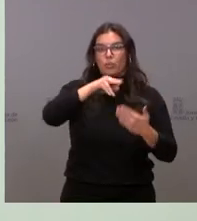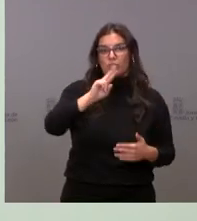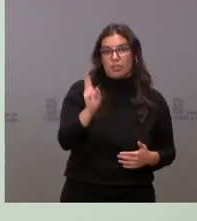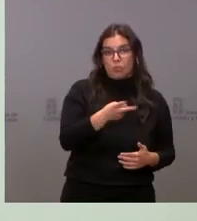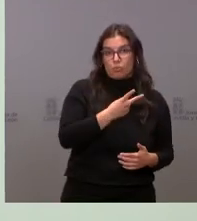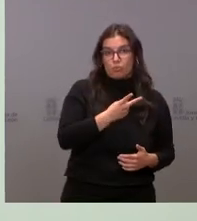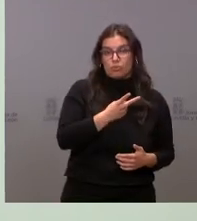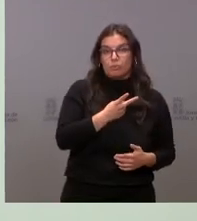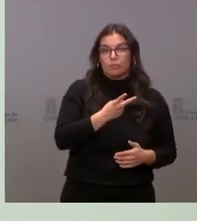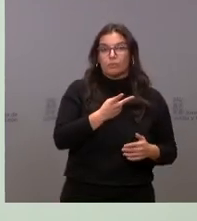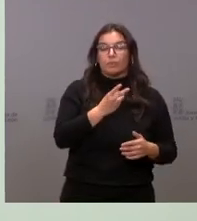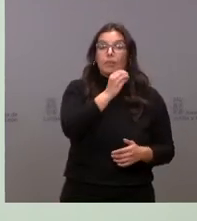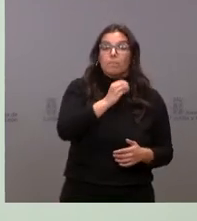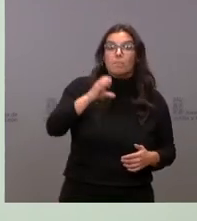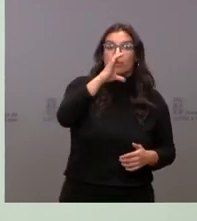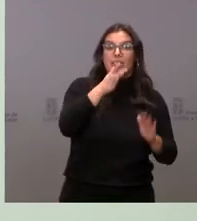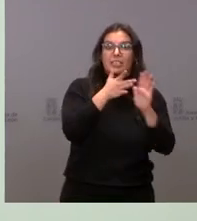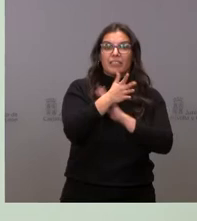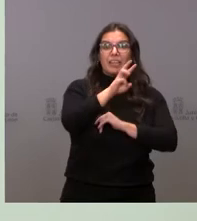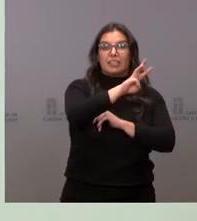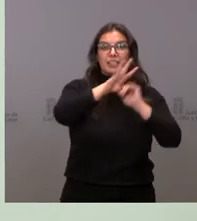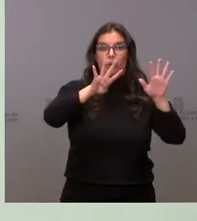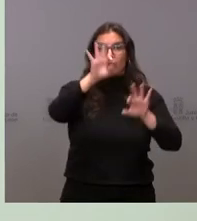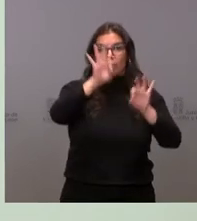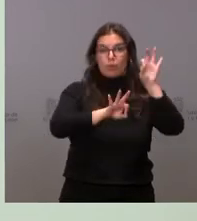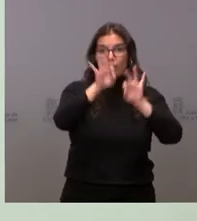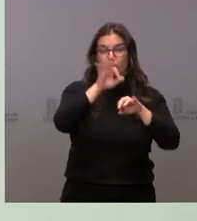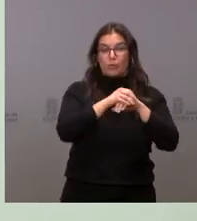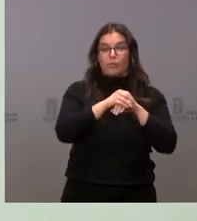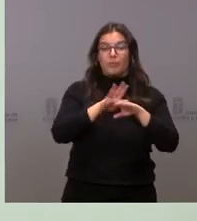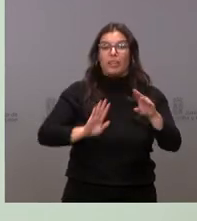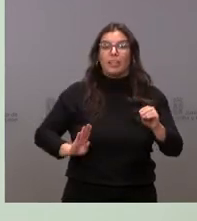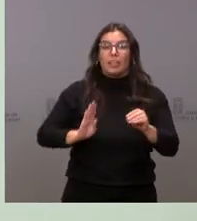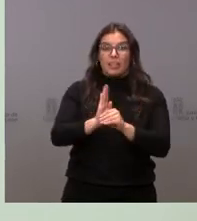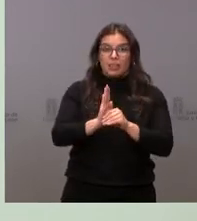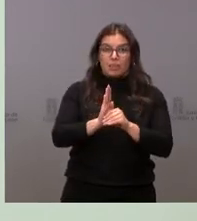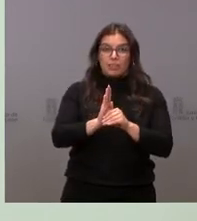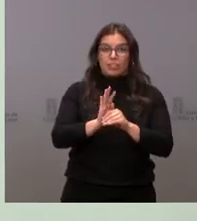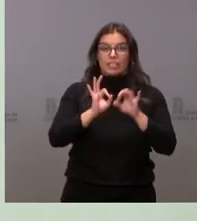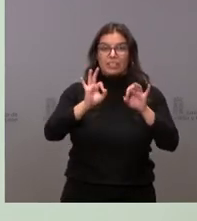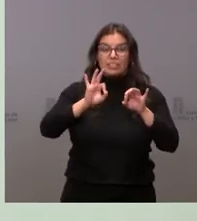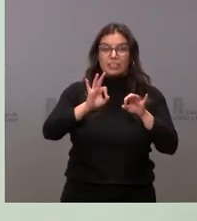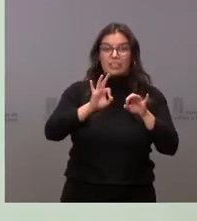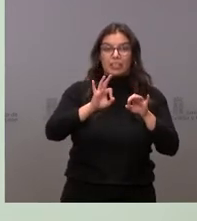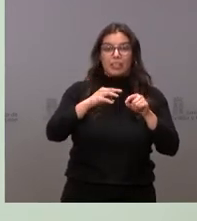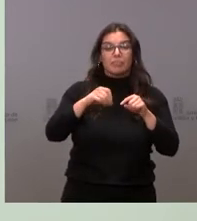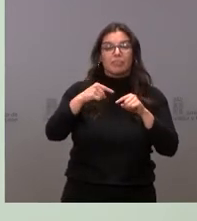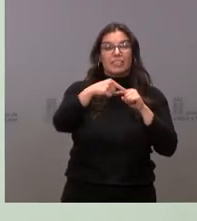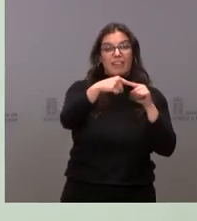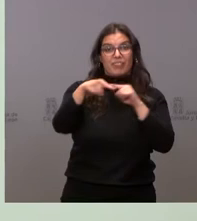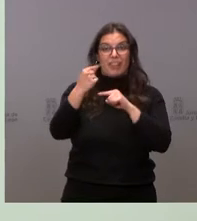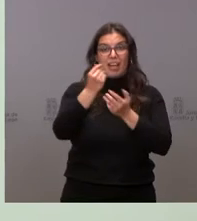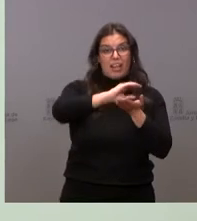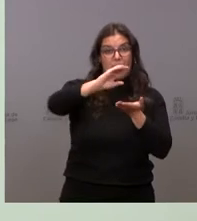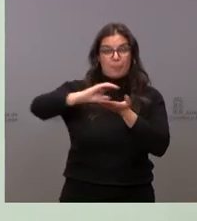euros, con un incremento del 39%. Las inversiones a través de las transferencias de capital son 1